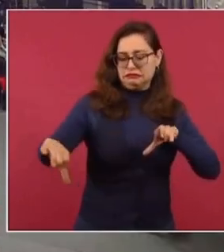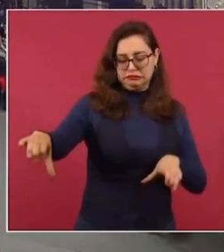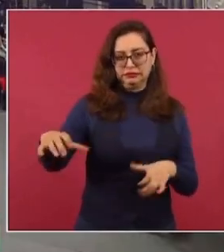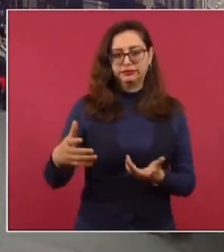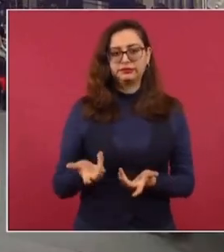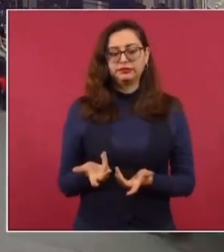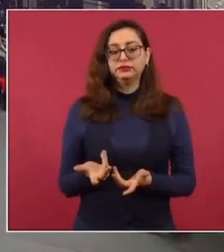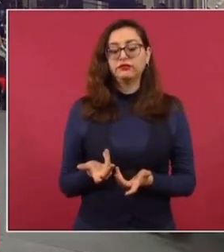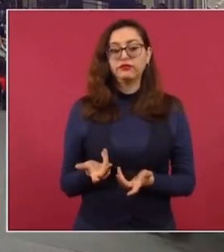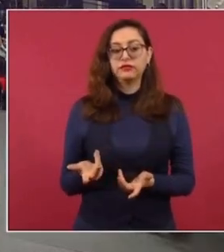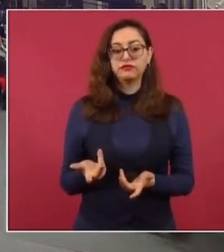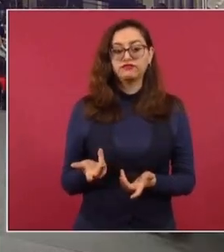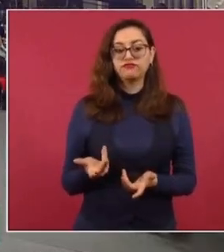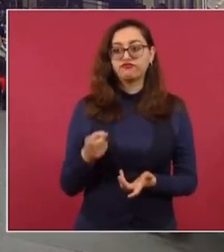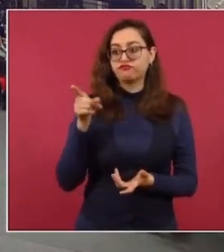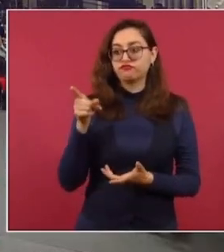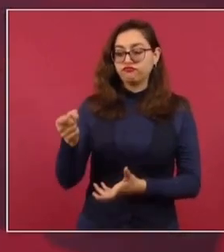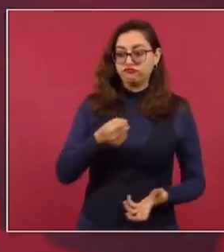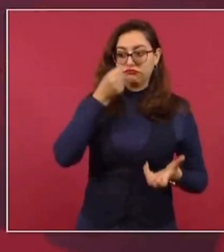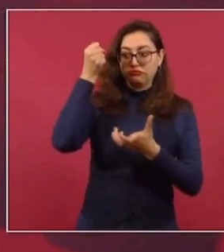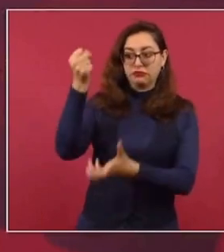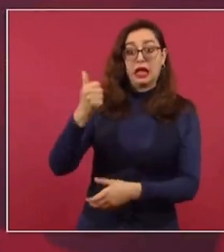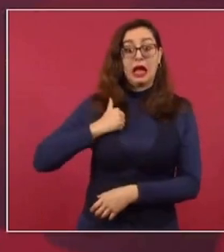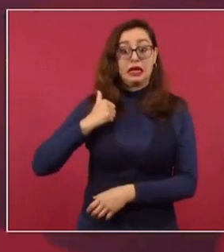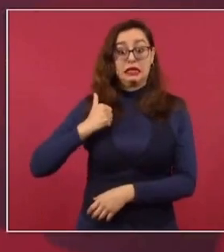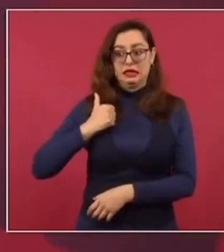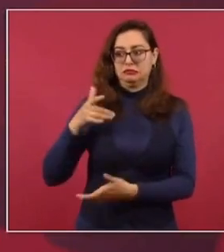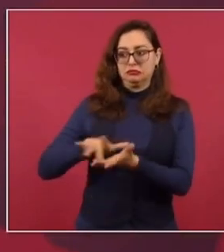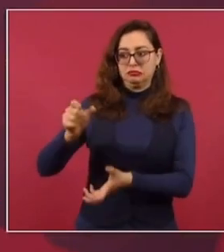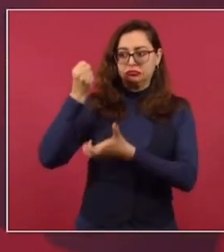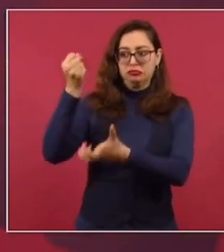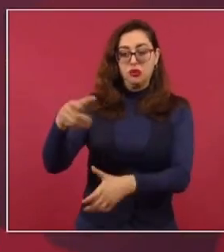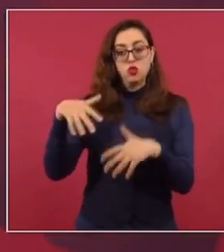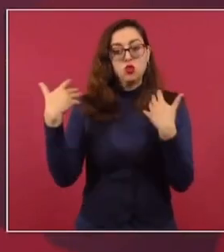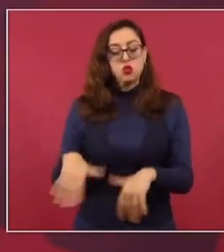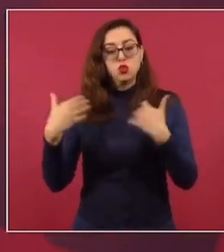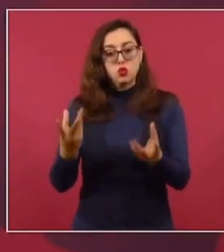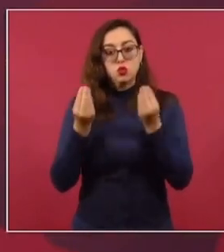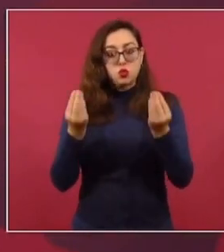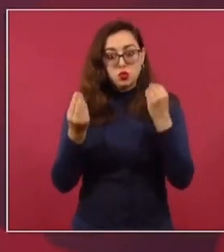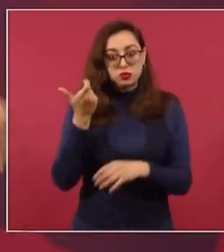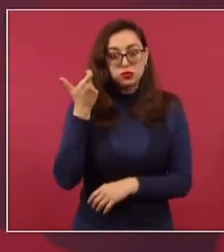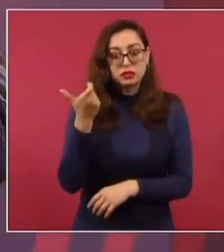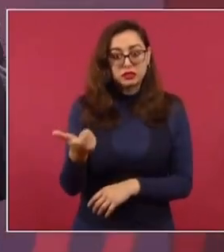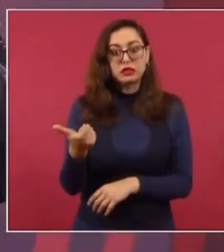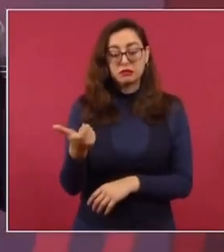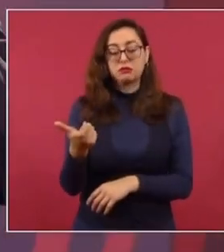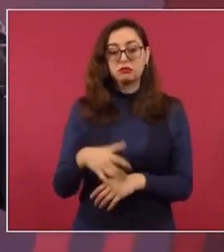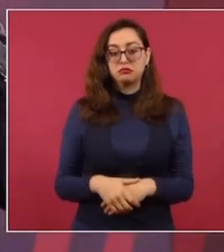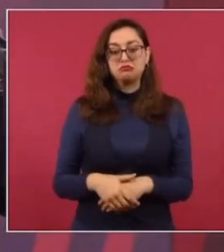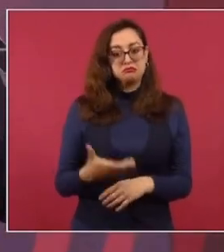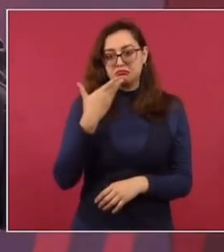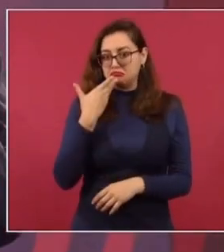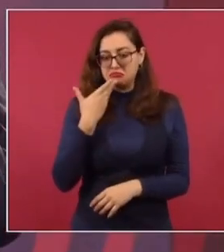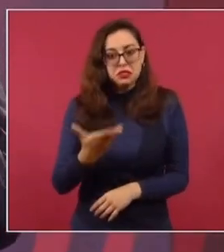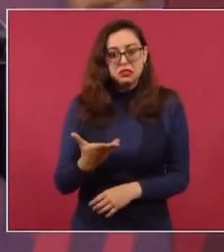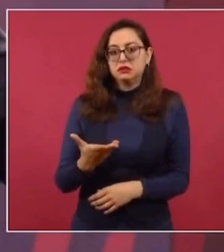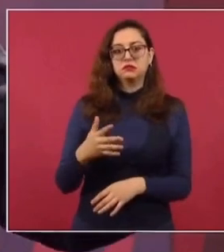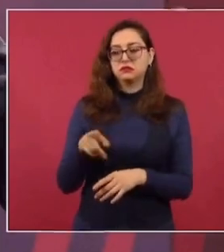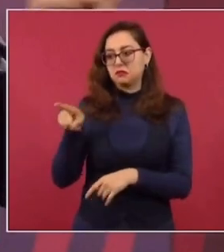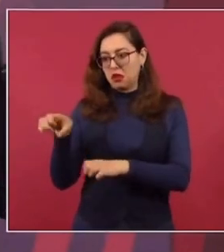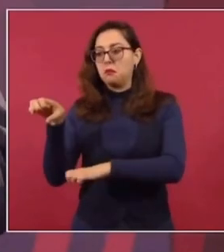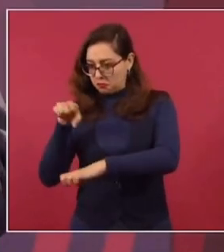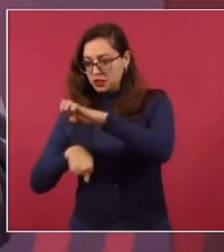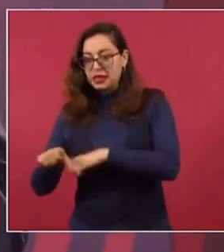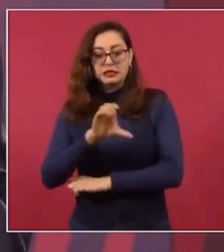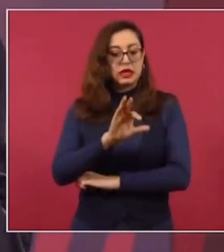y que se trata de la inversión de Canadá en la actualidad, más importante en México, en una asociación armónica de